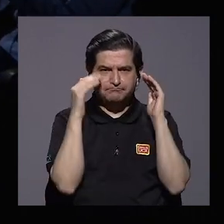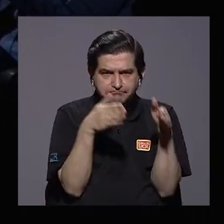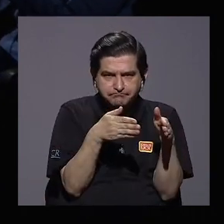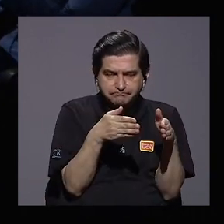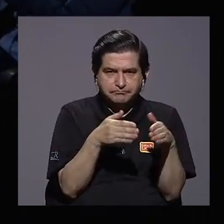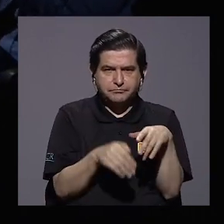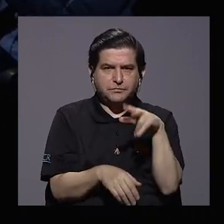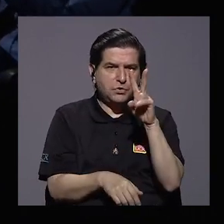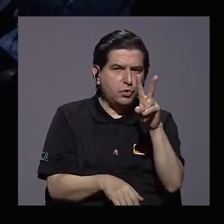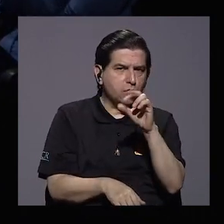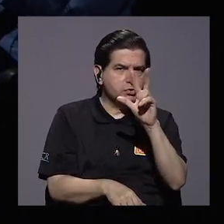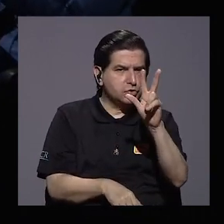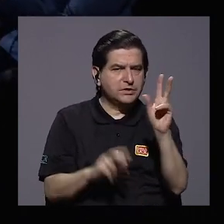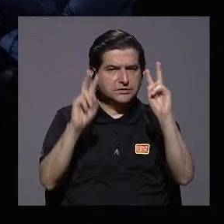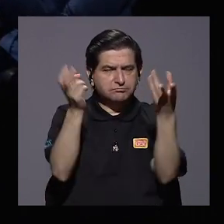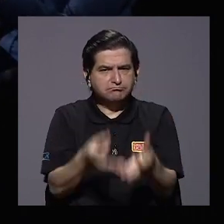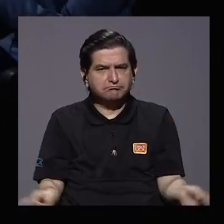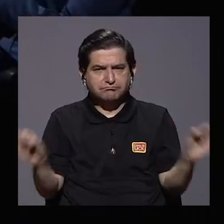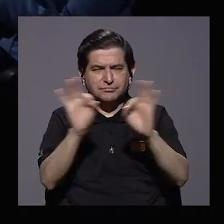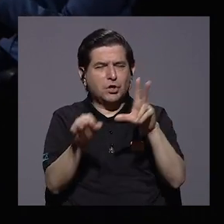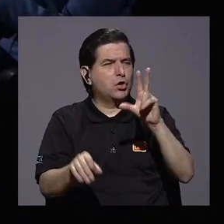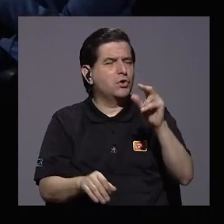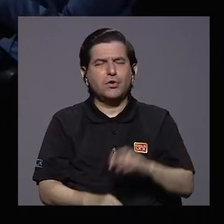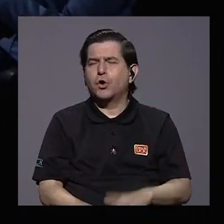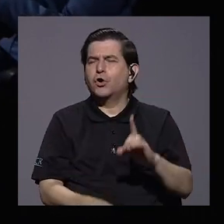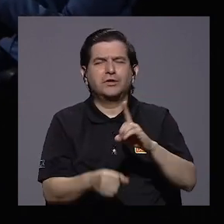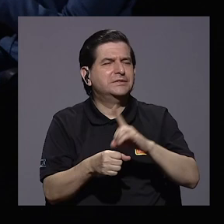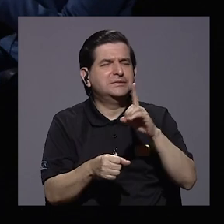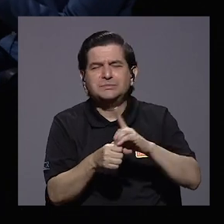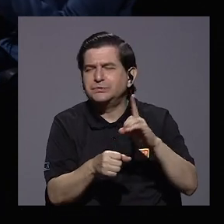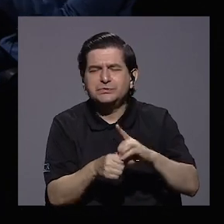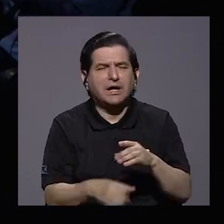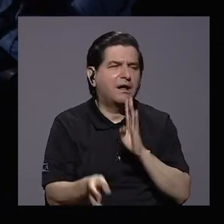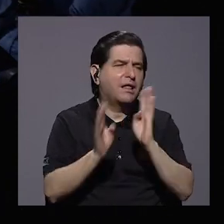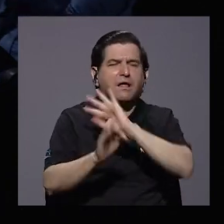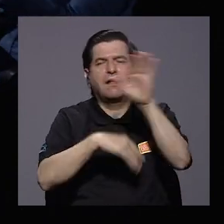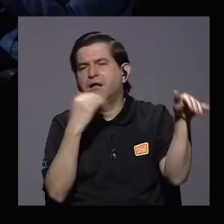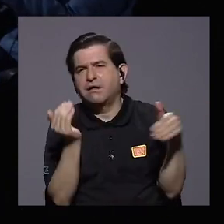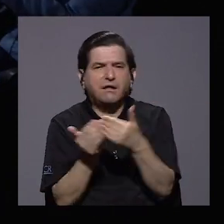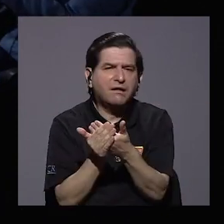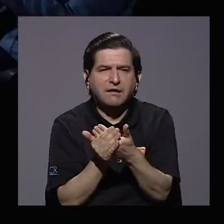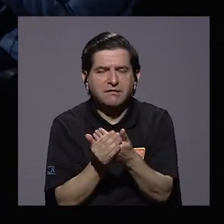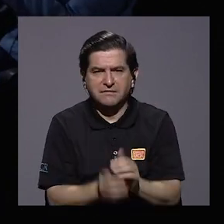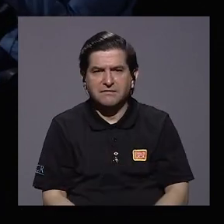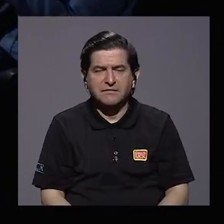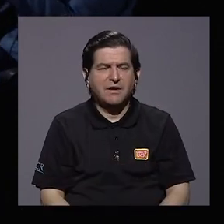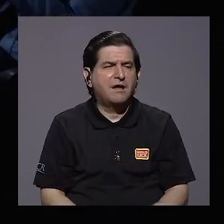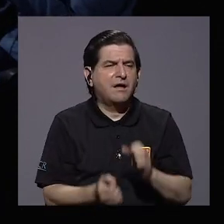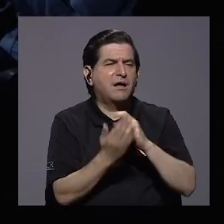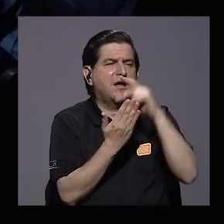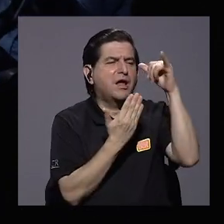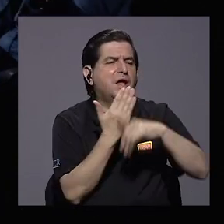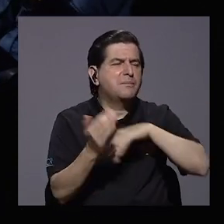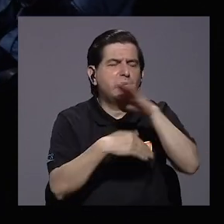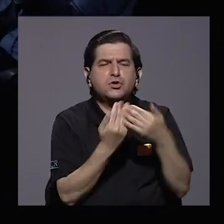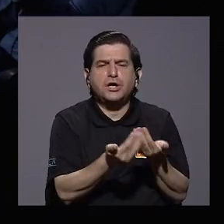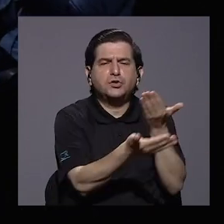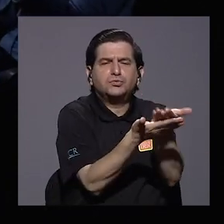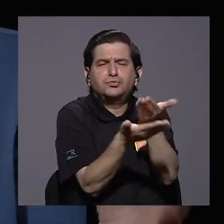enfocarme solo en dos o tres temas importantes, no quería ser una diputada de que hablara de todo y presentara proyectos